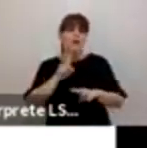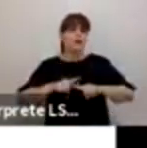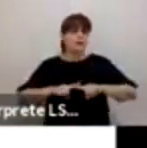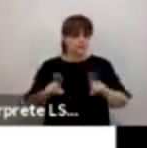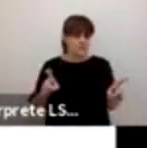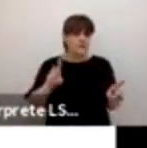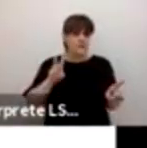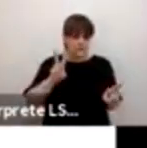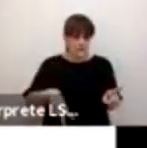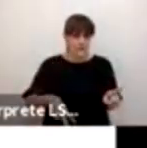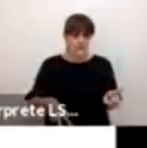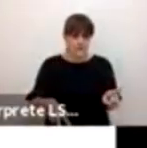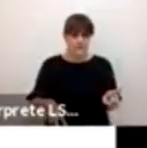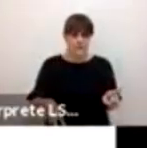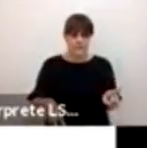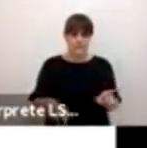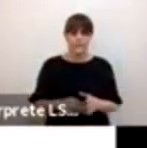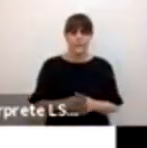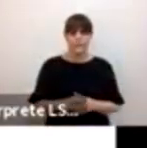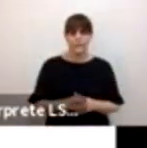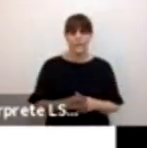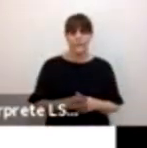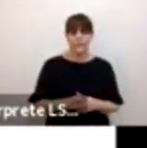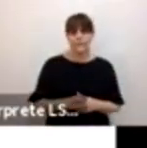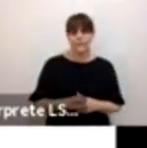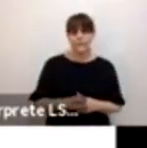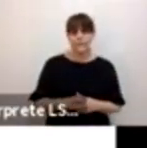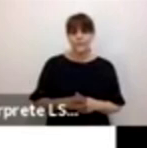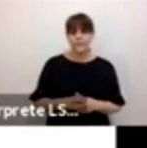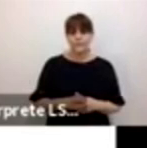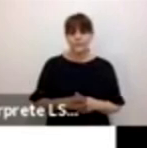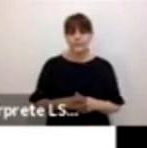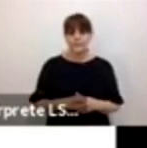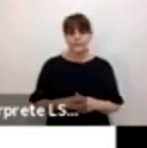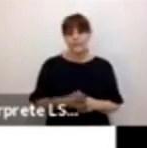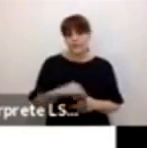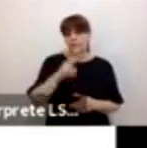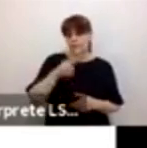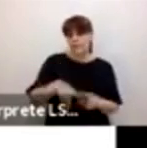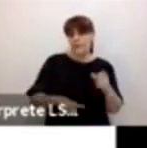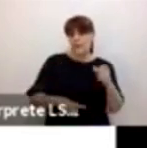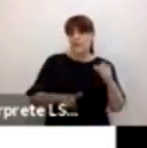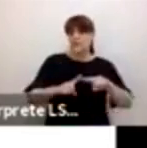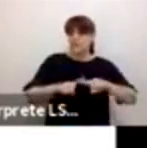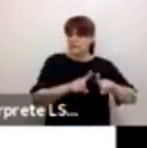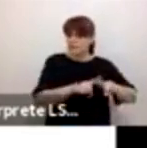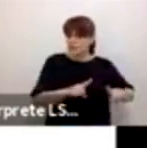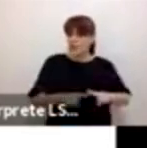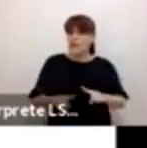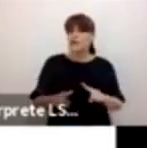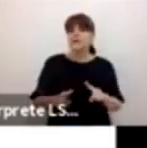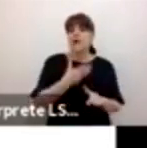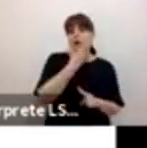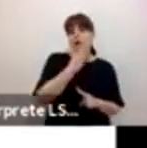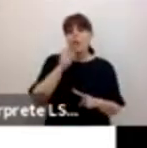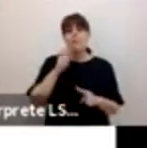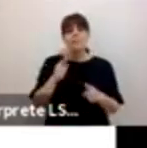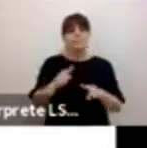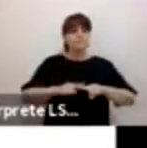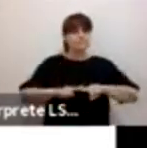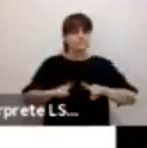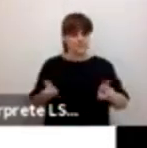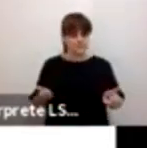pero en realidad tienen un trasfondo que son de género también. Y podemos ver que mientras que en la